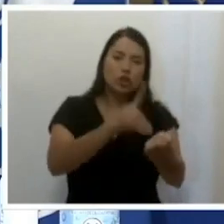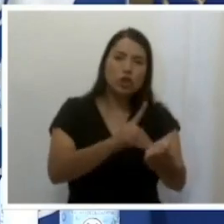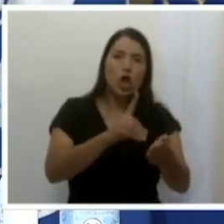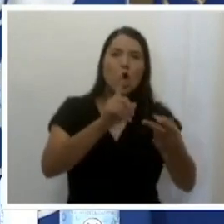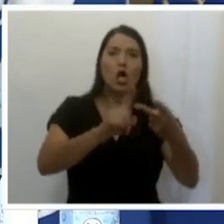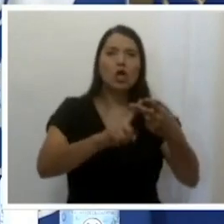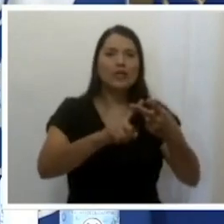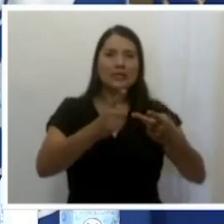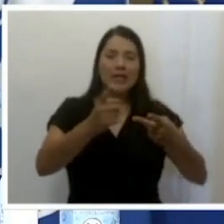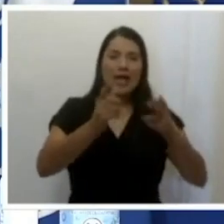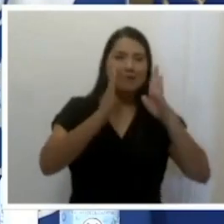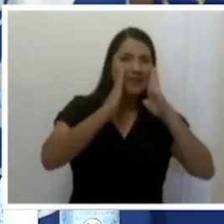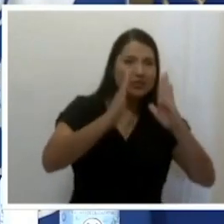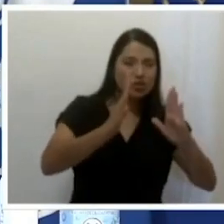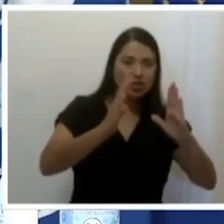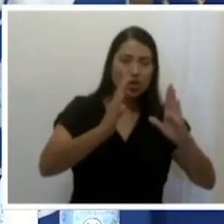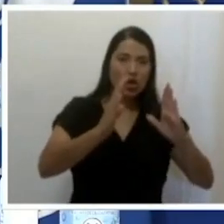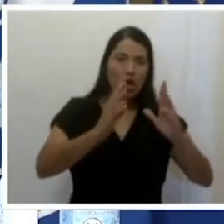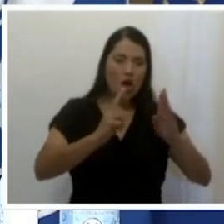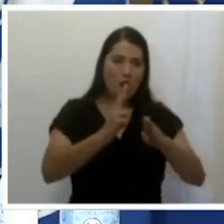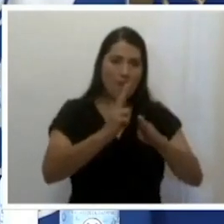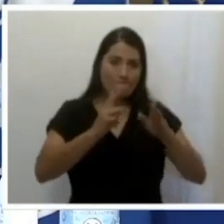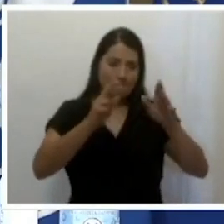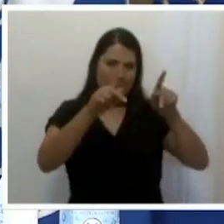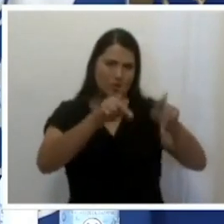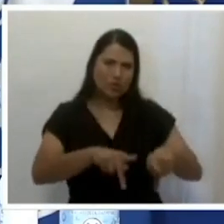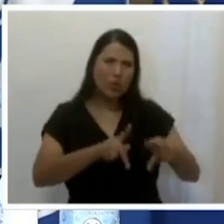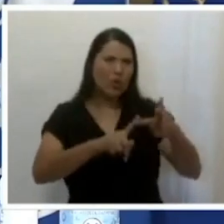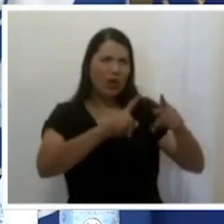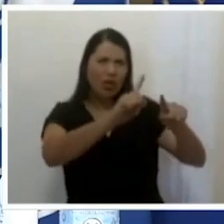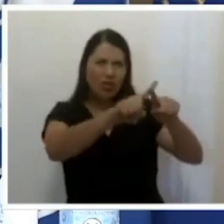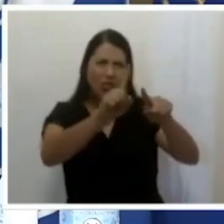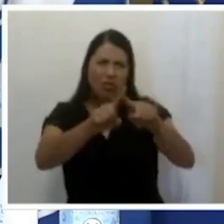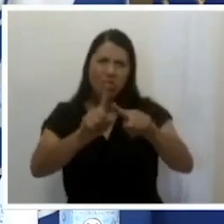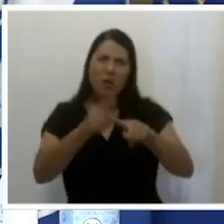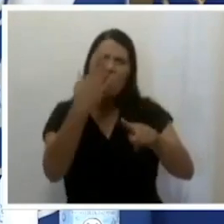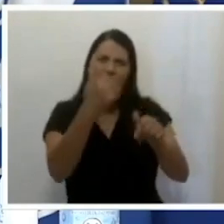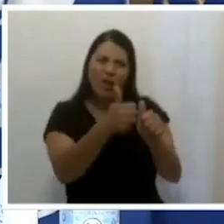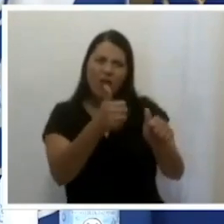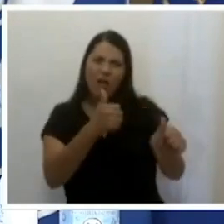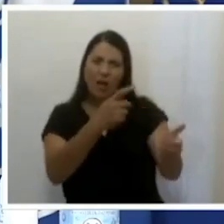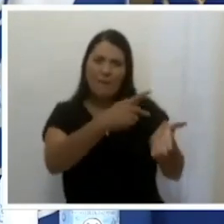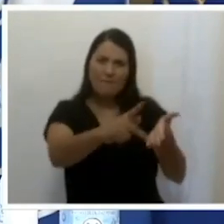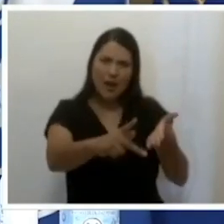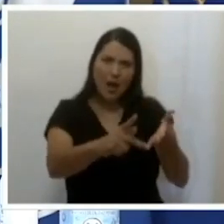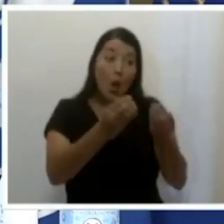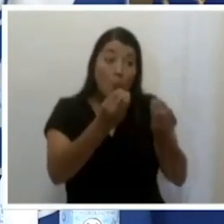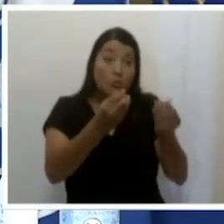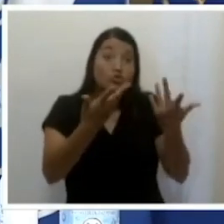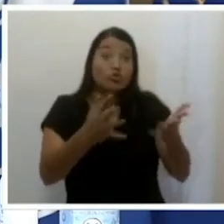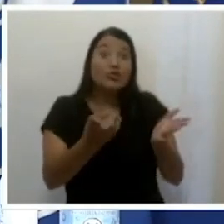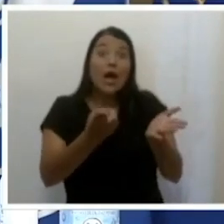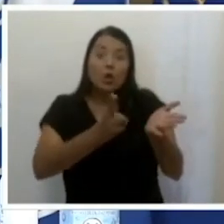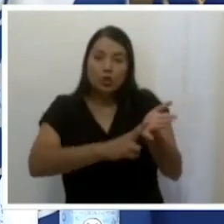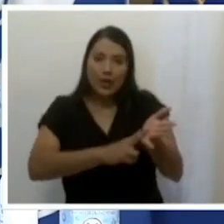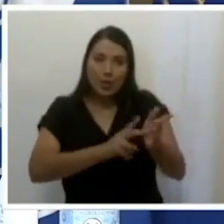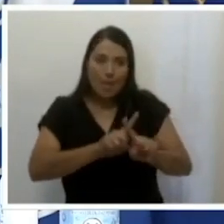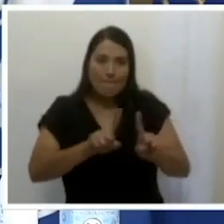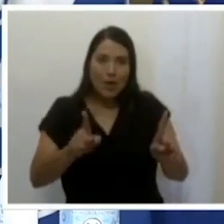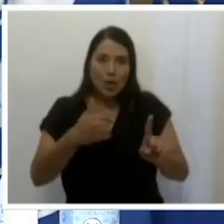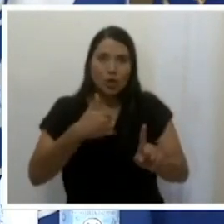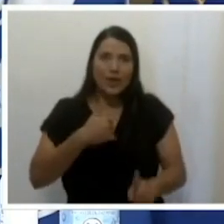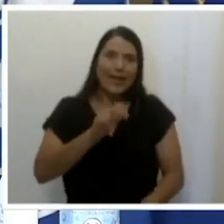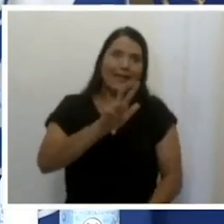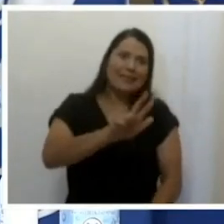de diferentes centros médicos del país? Muchos fueron contratados por la pandemia y a la fecha llevan tres y cuatro meses de